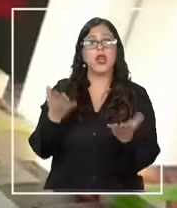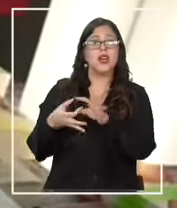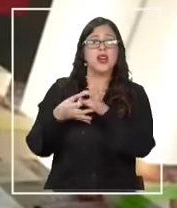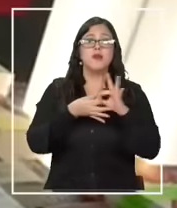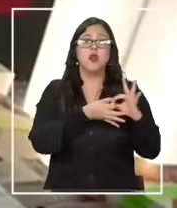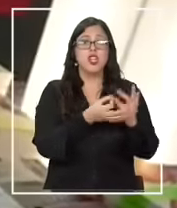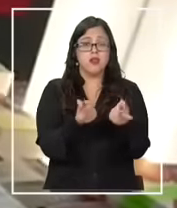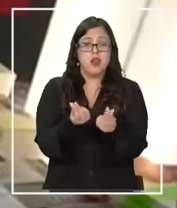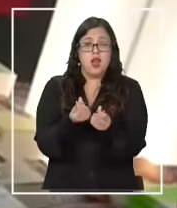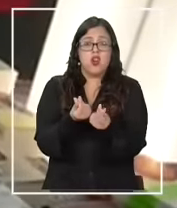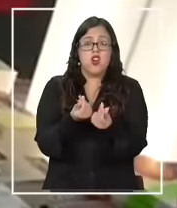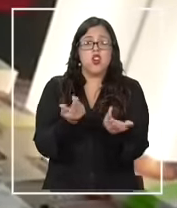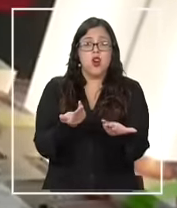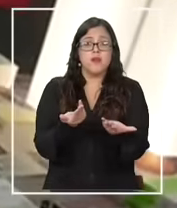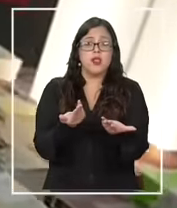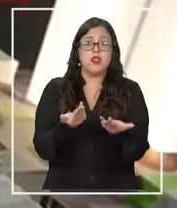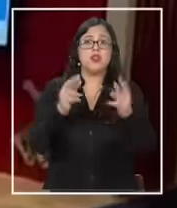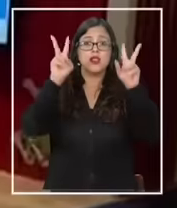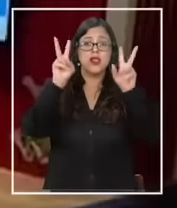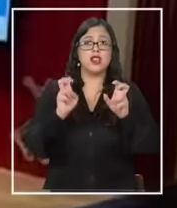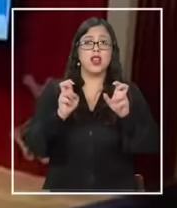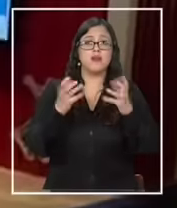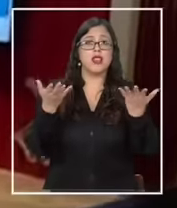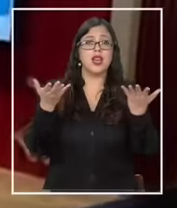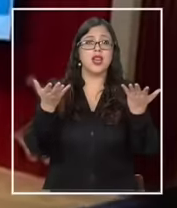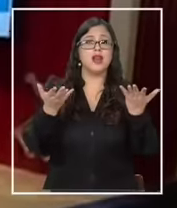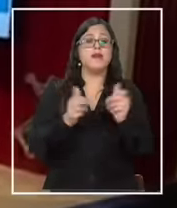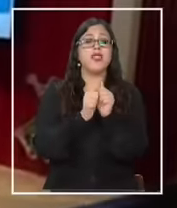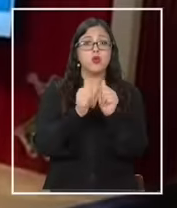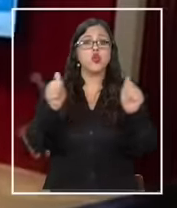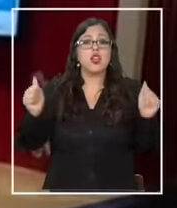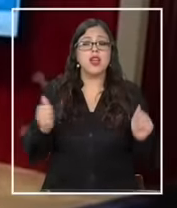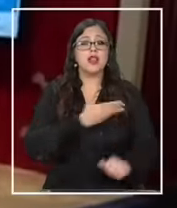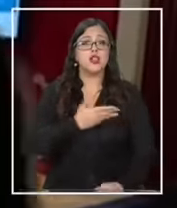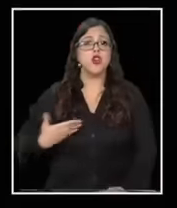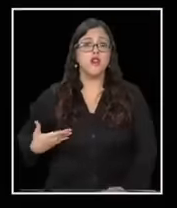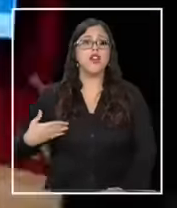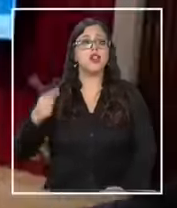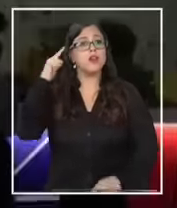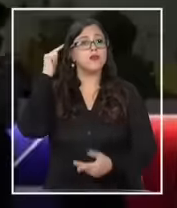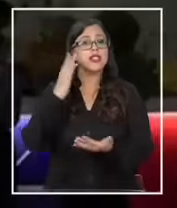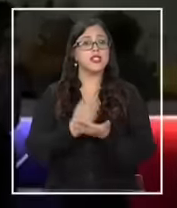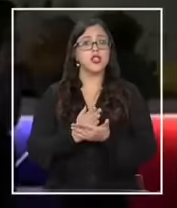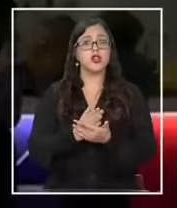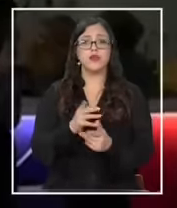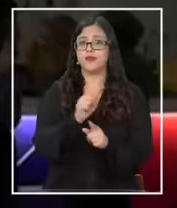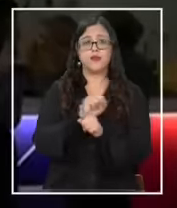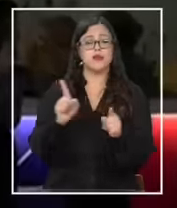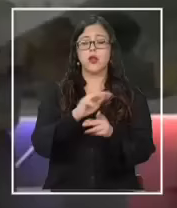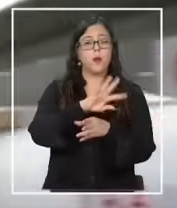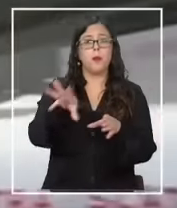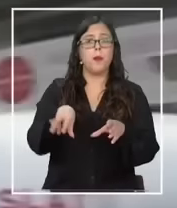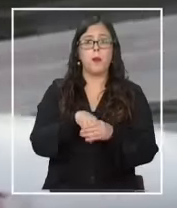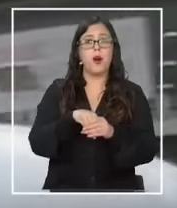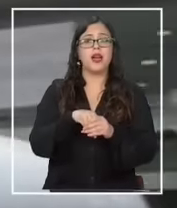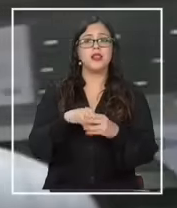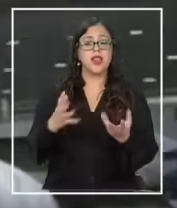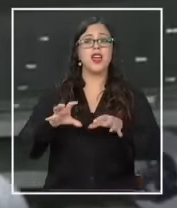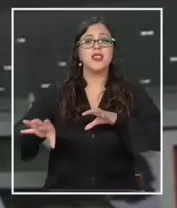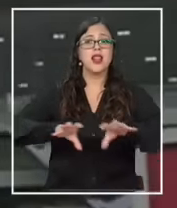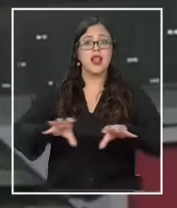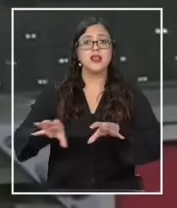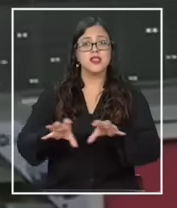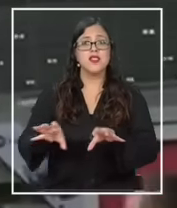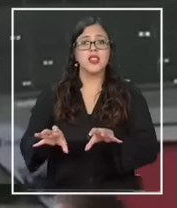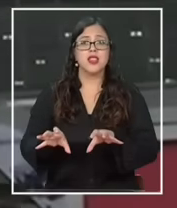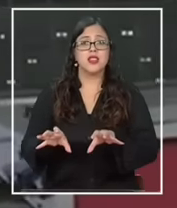motivos económicos acorde con el lineamiento de austeridad el gobierno confirmó la decisión de no formar parte de la actividad